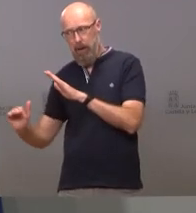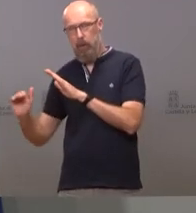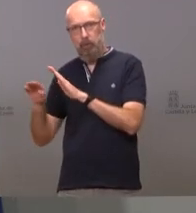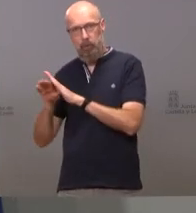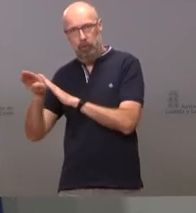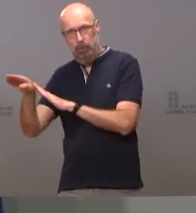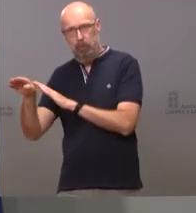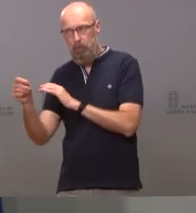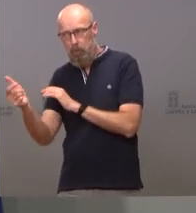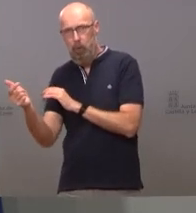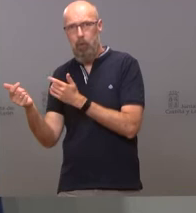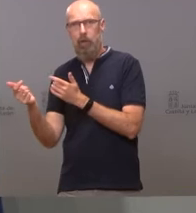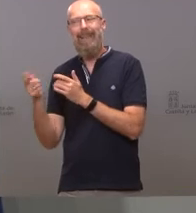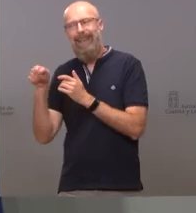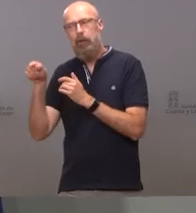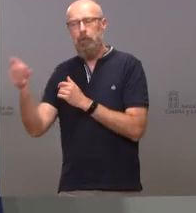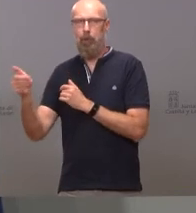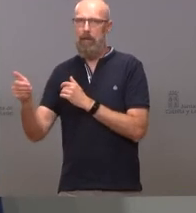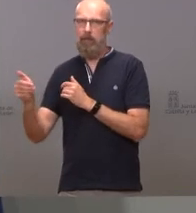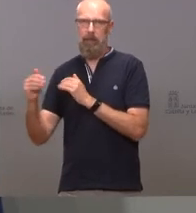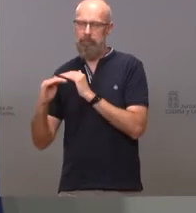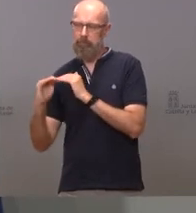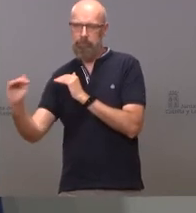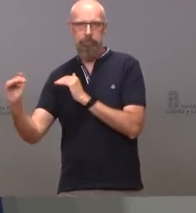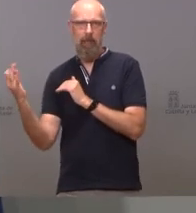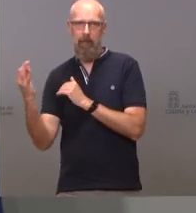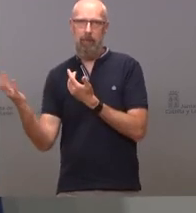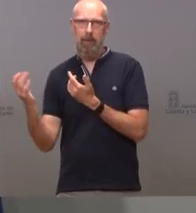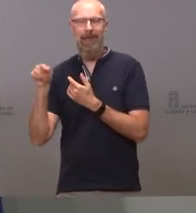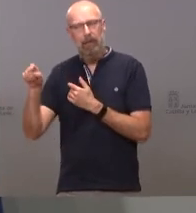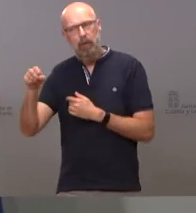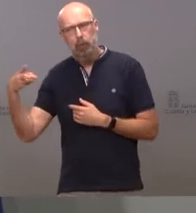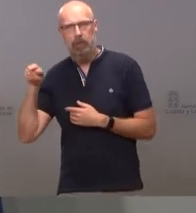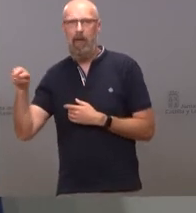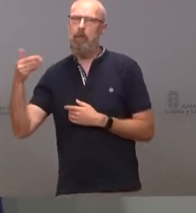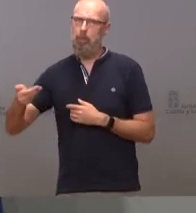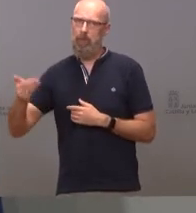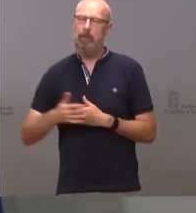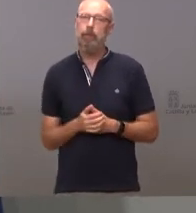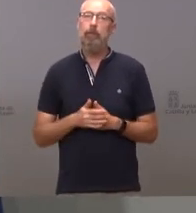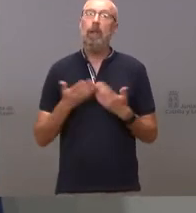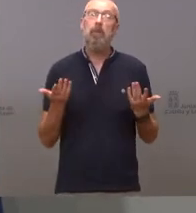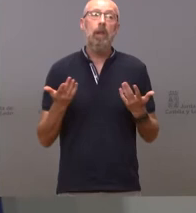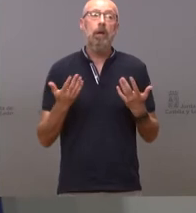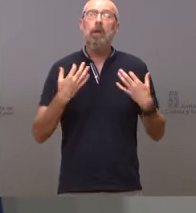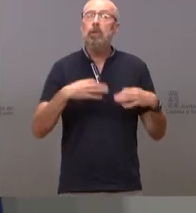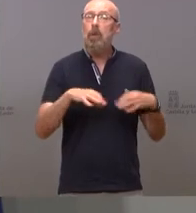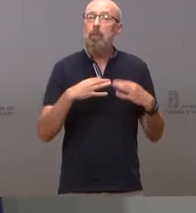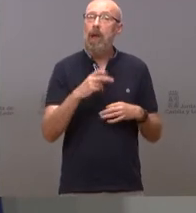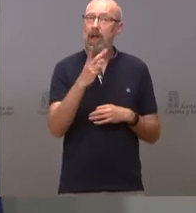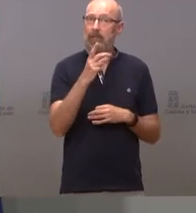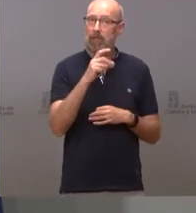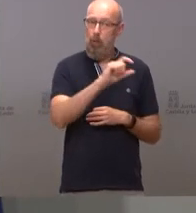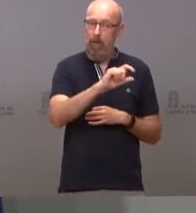sin elevarse y ese es el resultado final pero es normal es normal que las segundas dosis empiecen